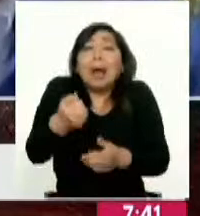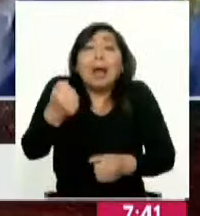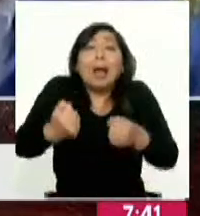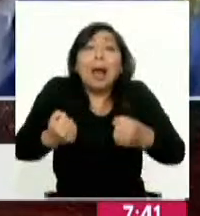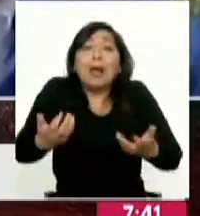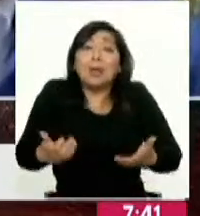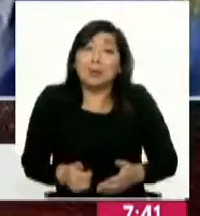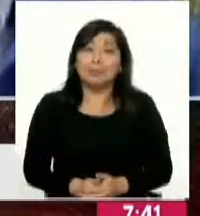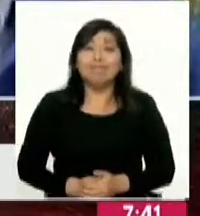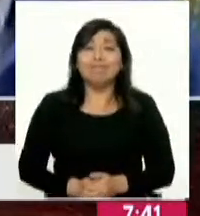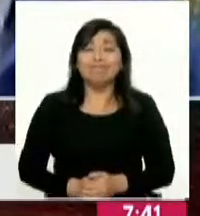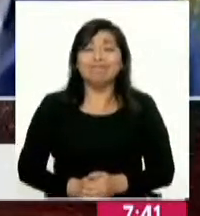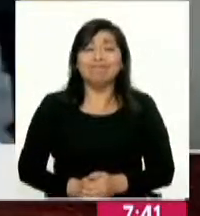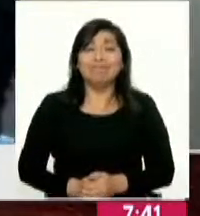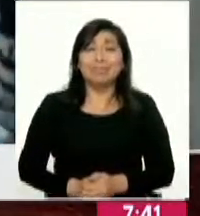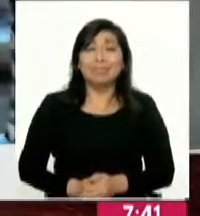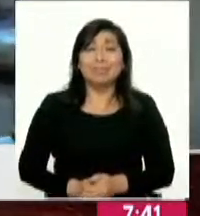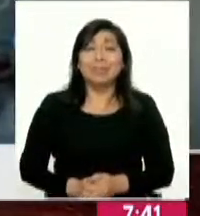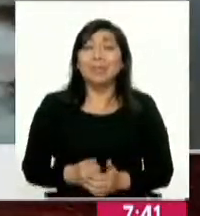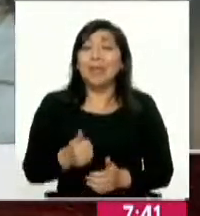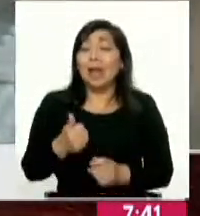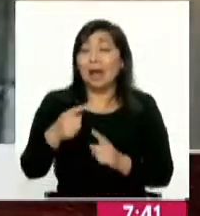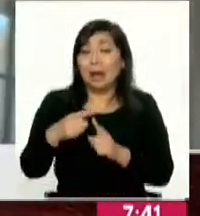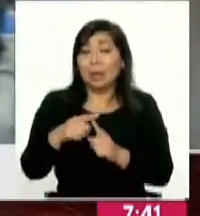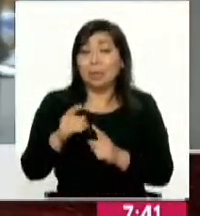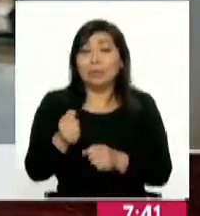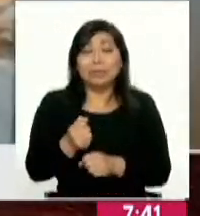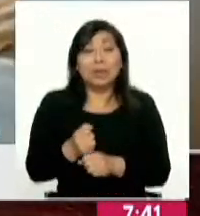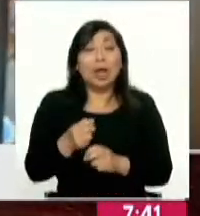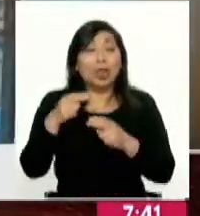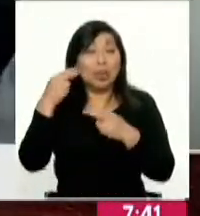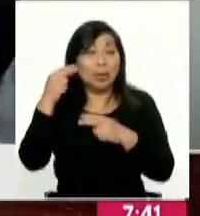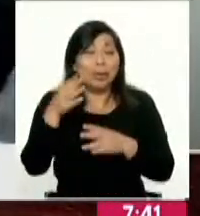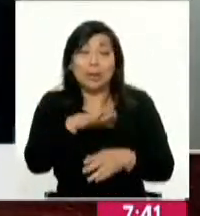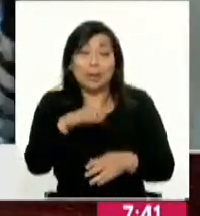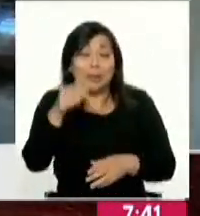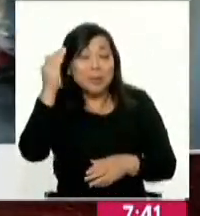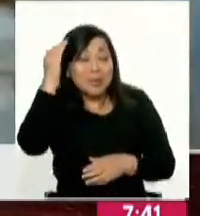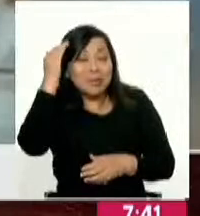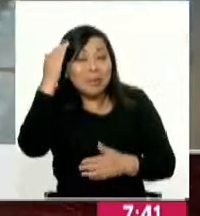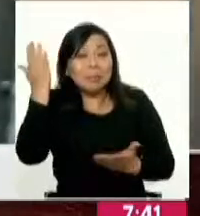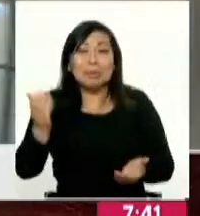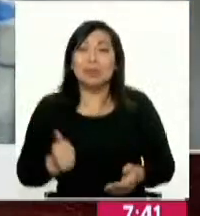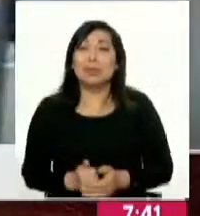Claro que sí. Bueno, a tu voto en contra, la noticia ya la conocemos,